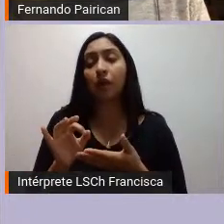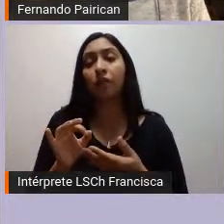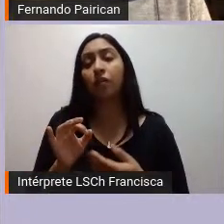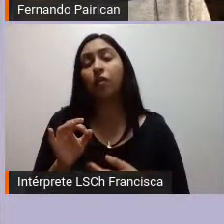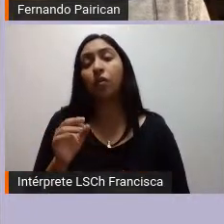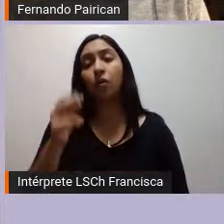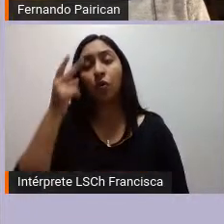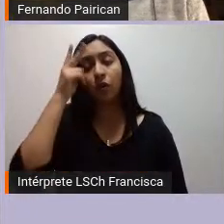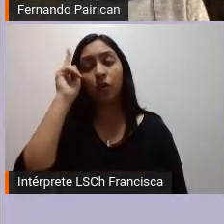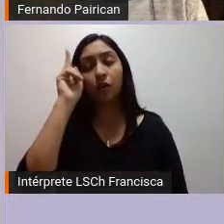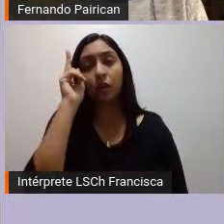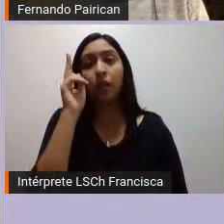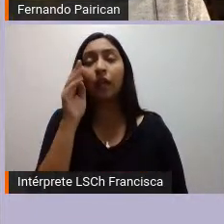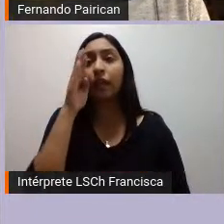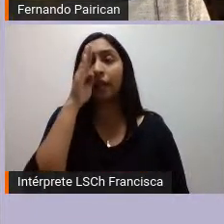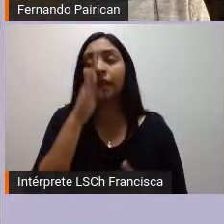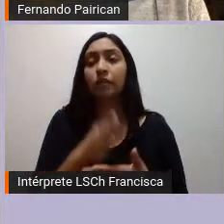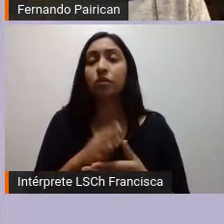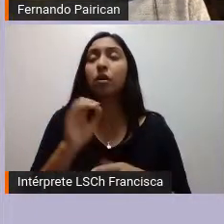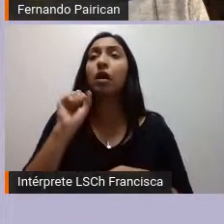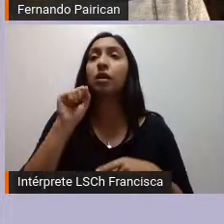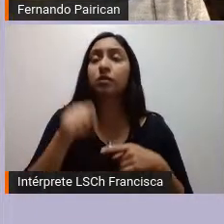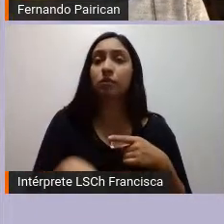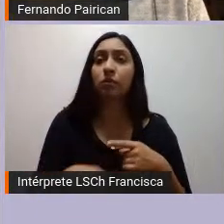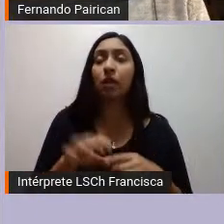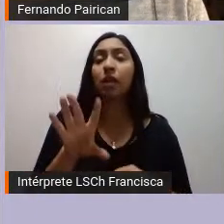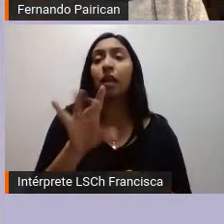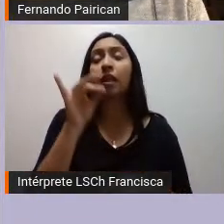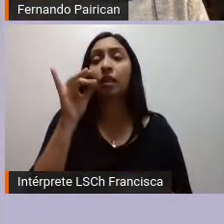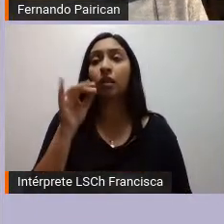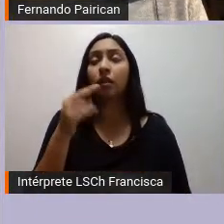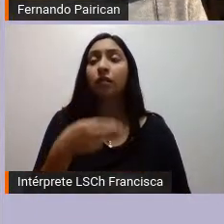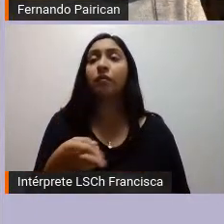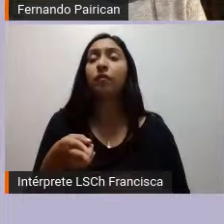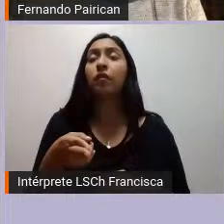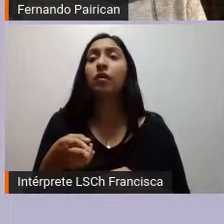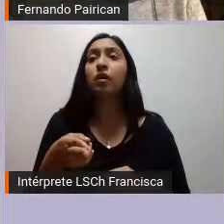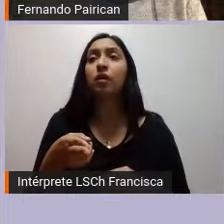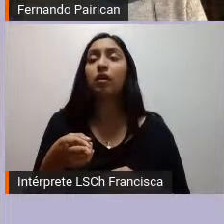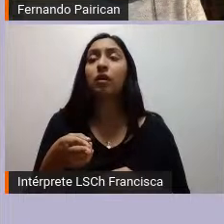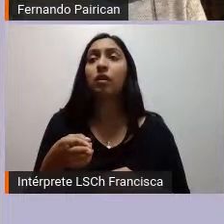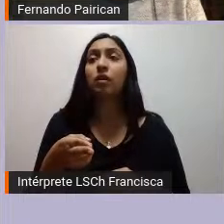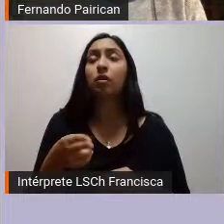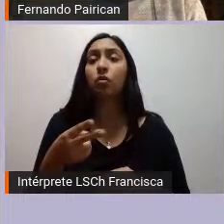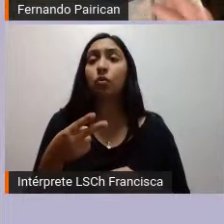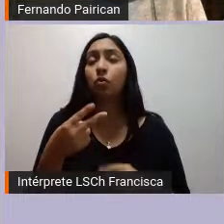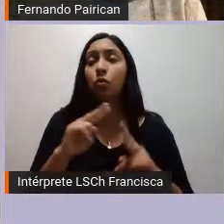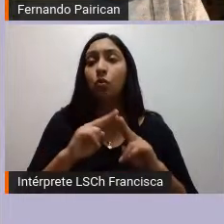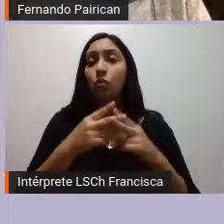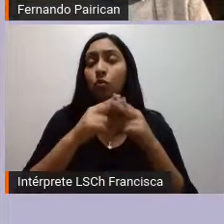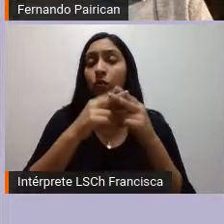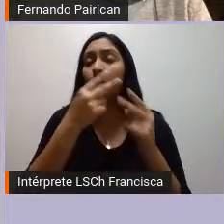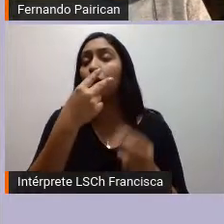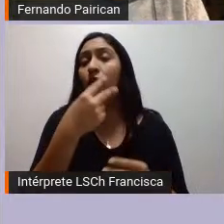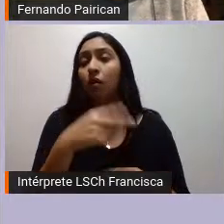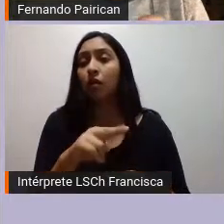aceptar o elegir y autocontruir un nuevo tipo de identidad a partir de esta era de